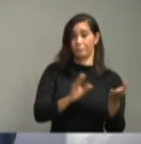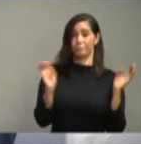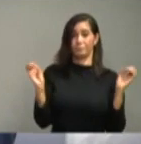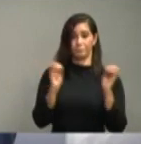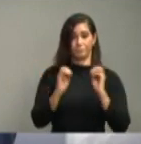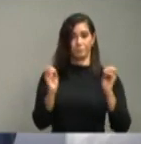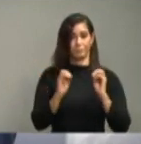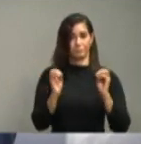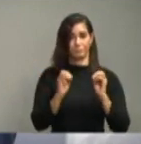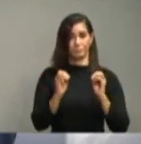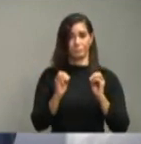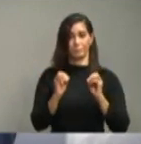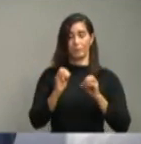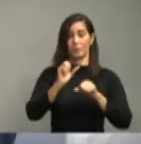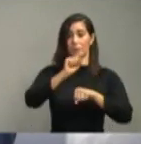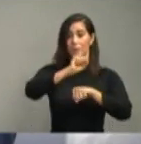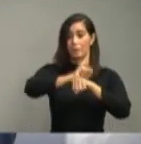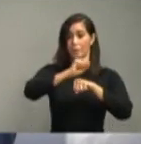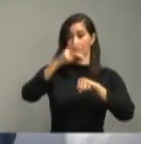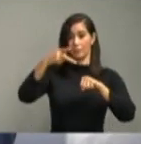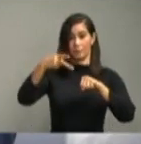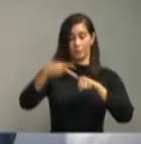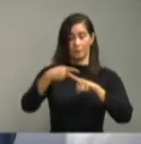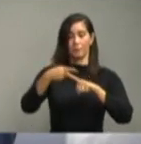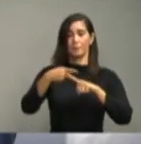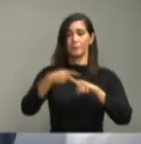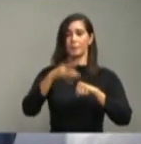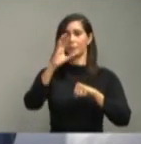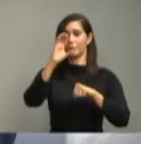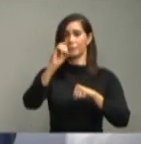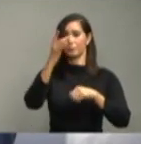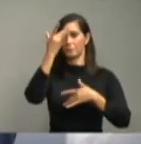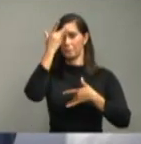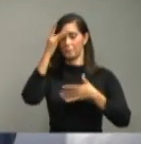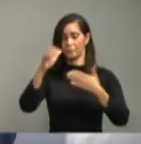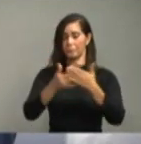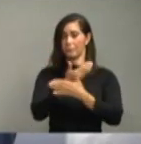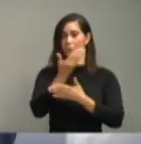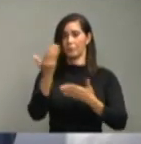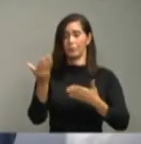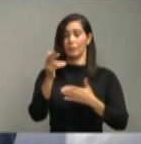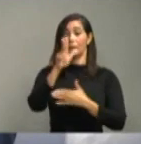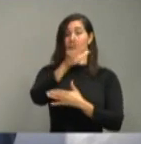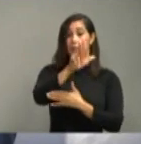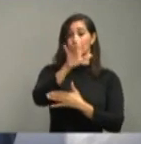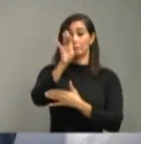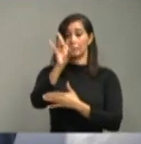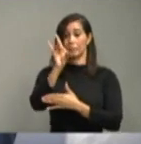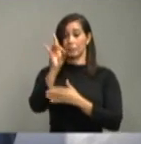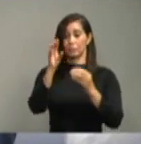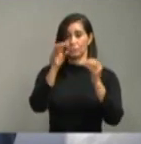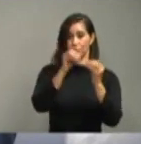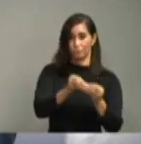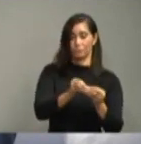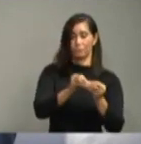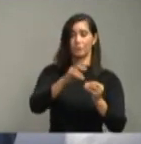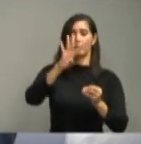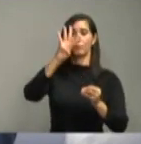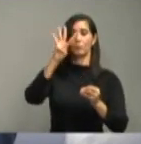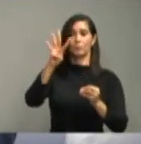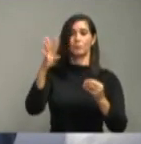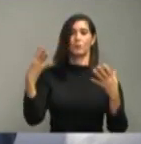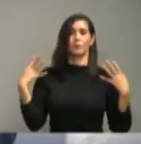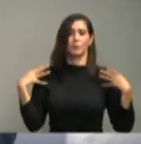San Pedro de Macorís, 0 casos nuevos, 38 acumulados, 4